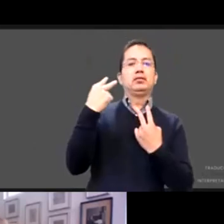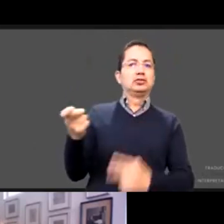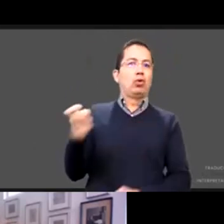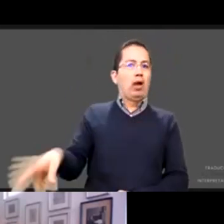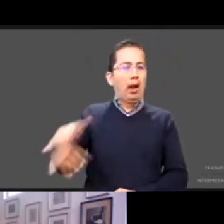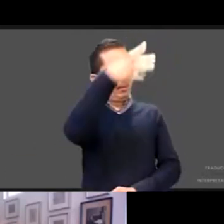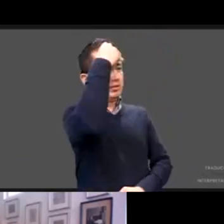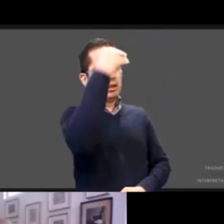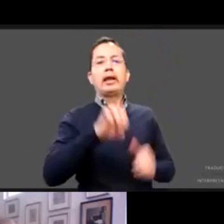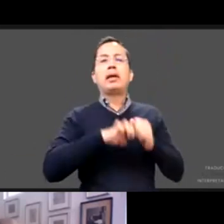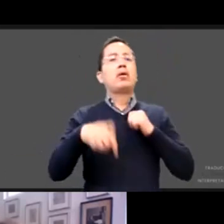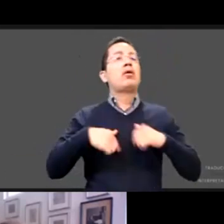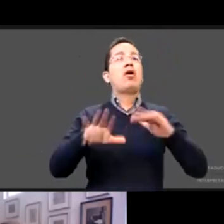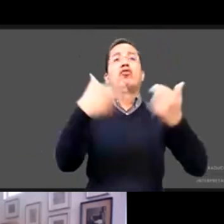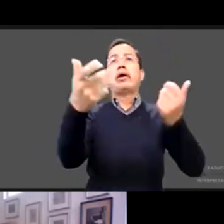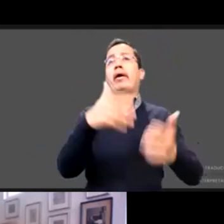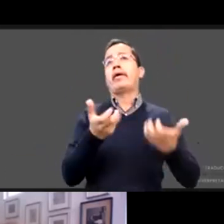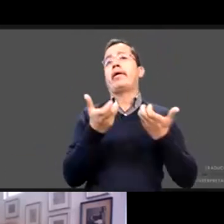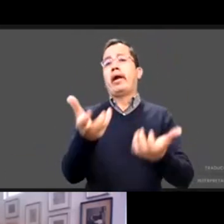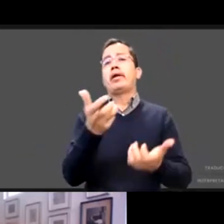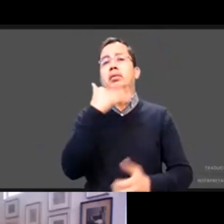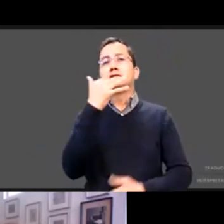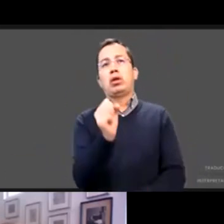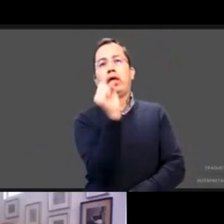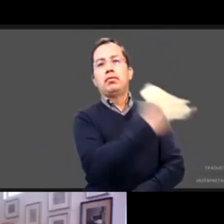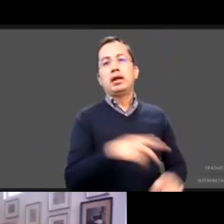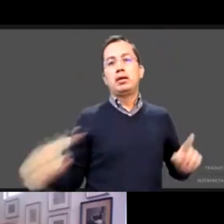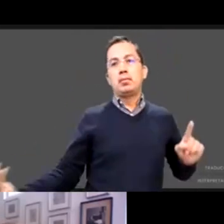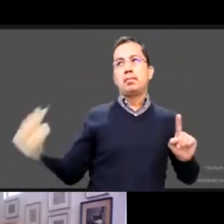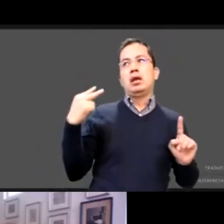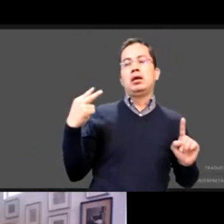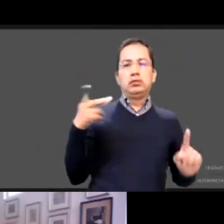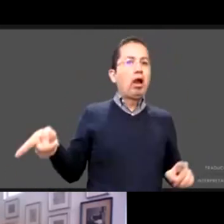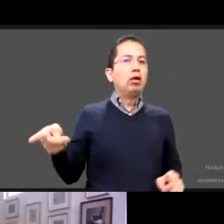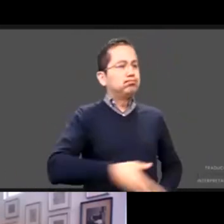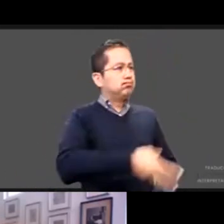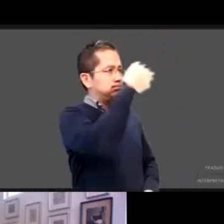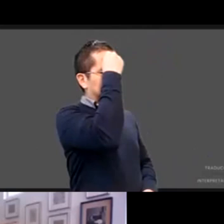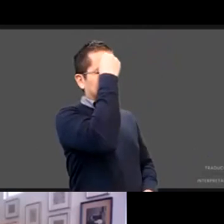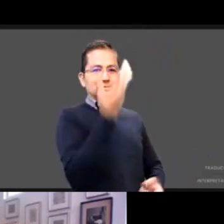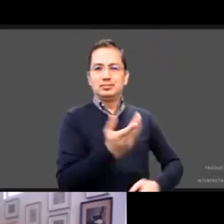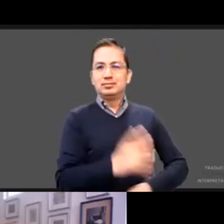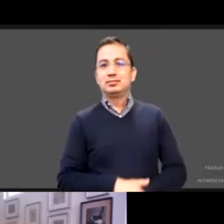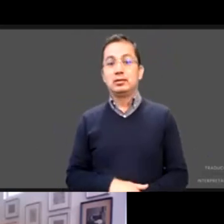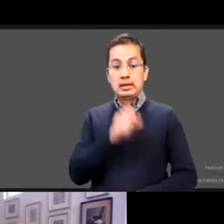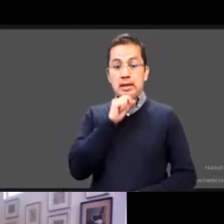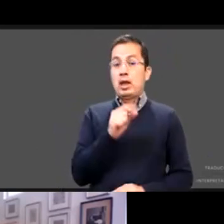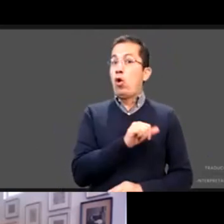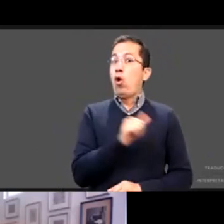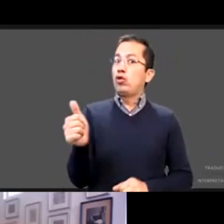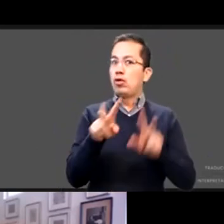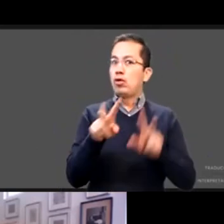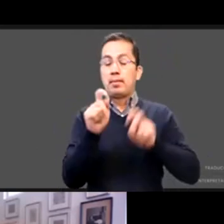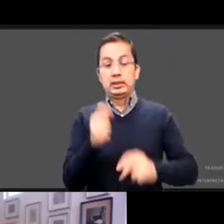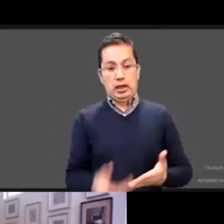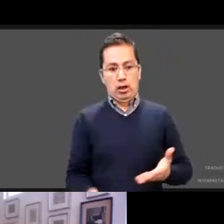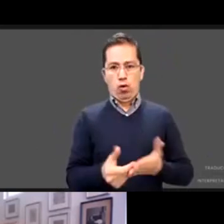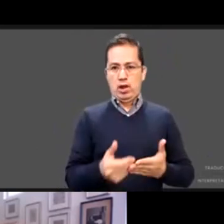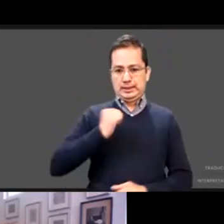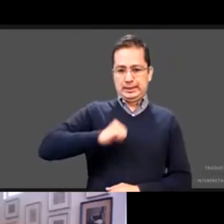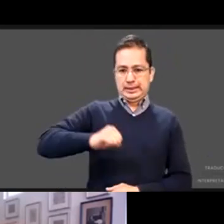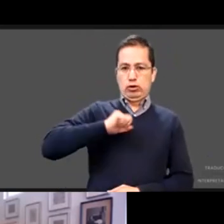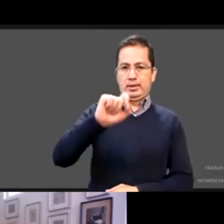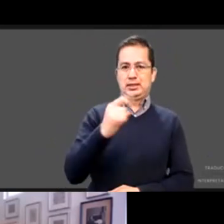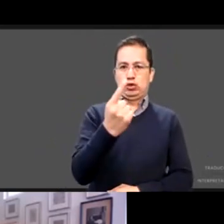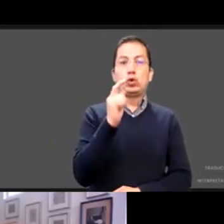estoy siendo ese ejemplo la otra es el siglo XXI tiene grandes retos la tecnología no es un fin en sí mismo es un medio